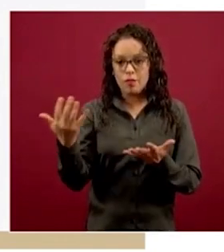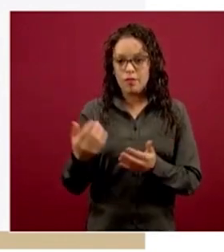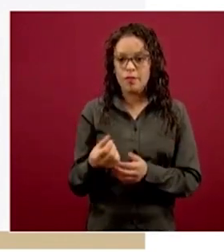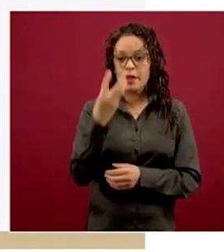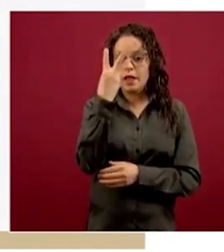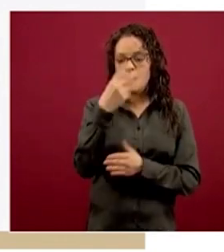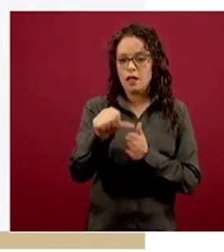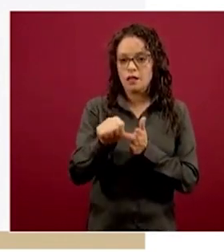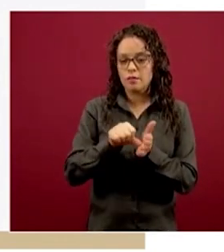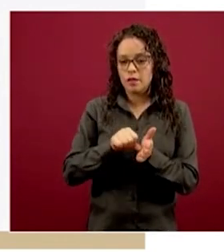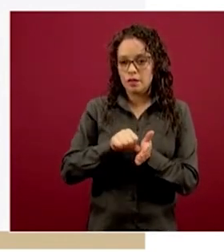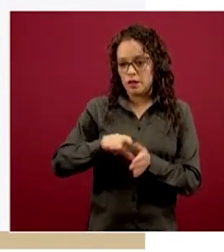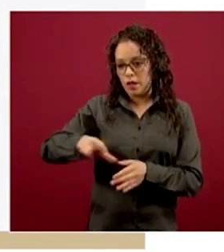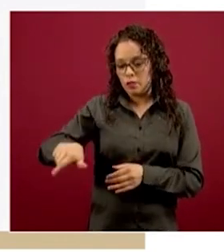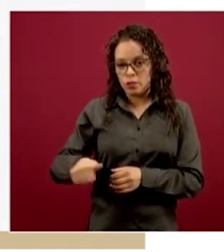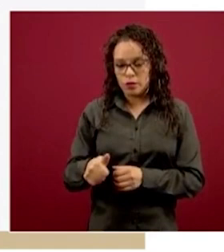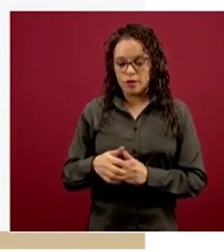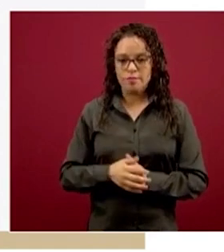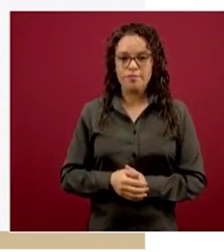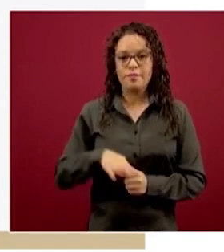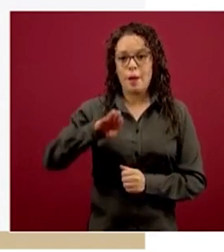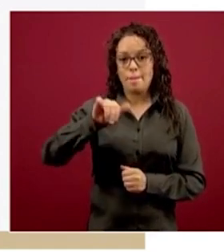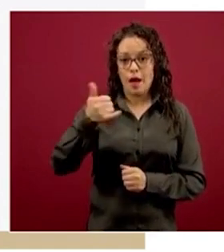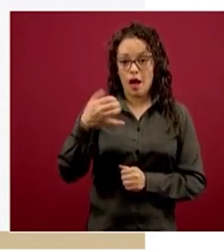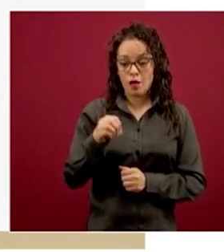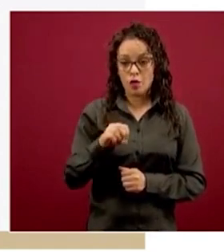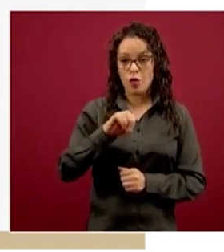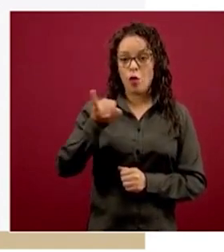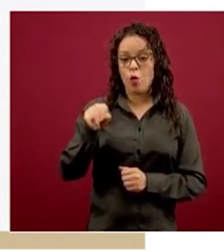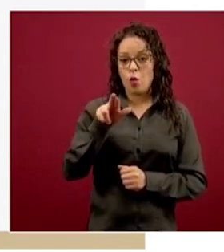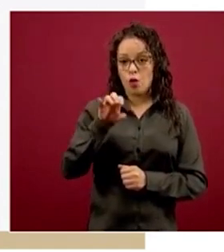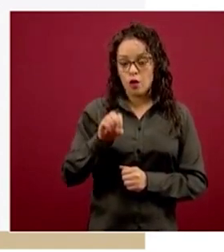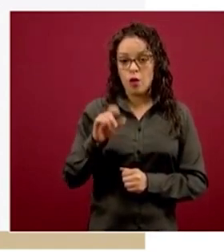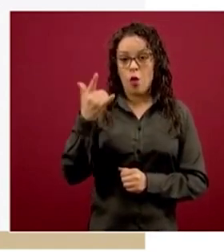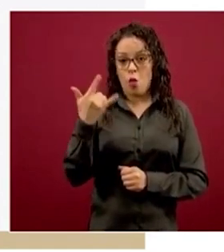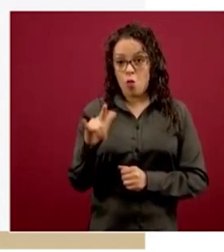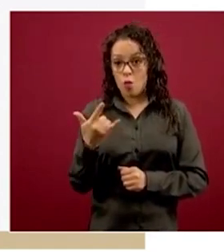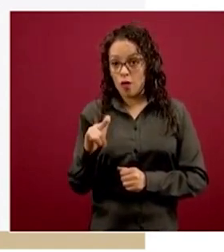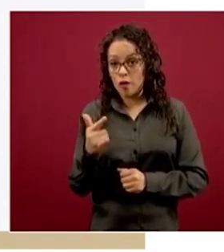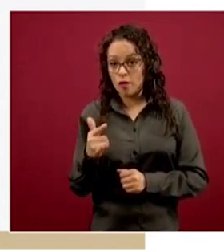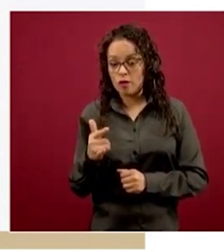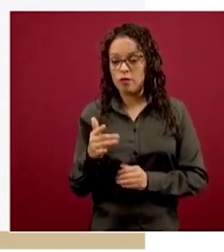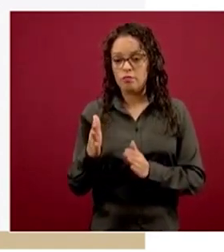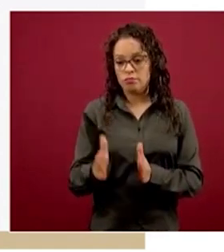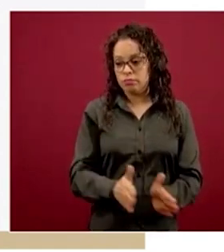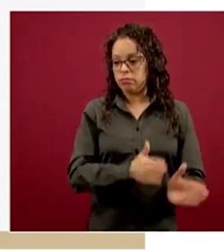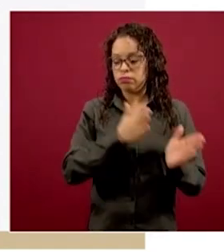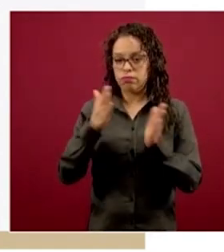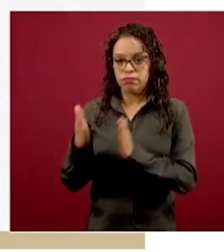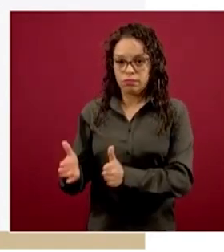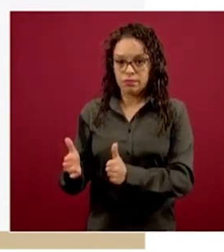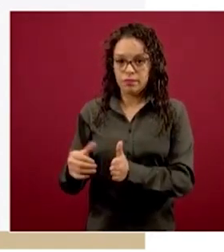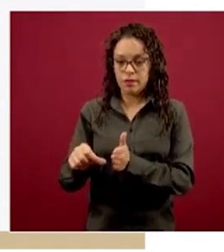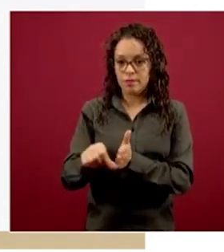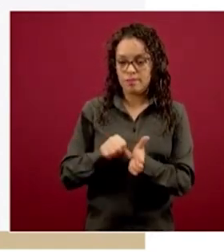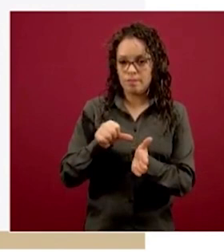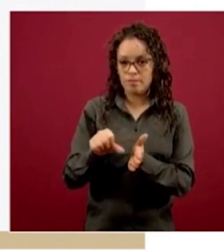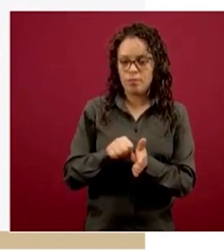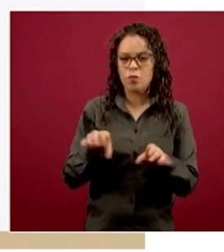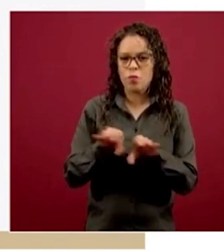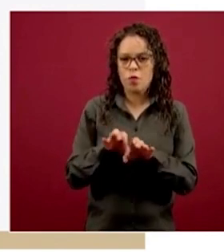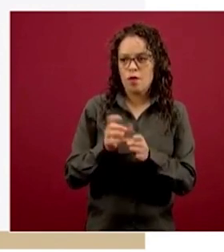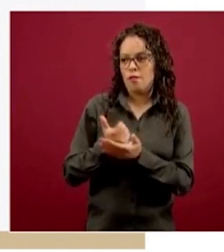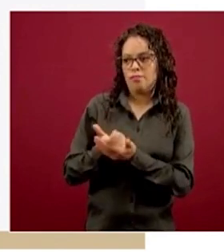meses, es decir, que mayo, junio y julio se recorran los meses de pago de